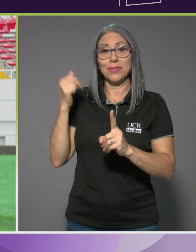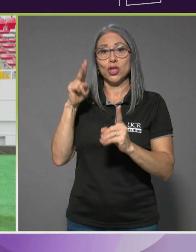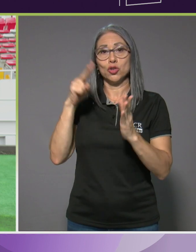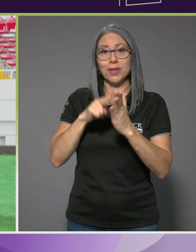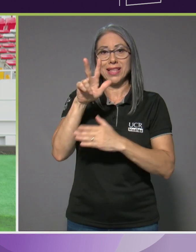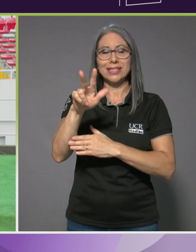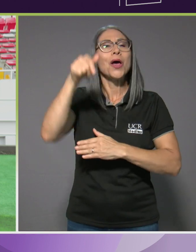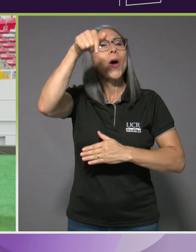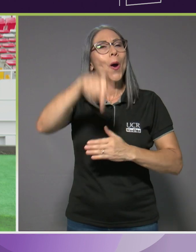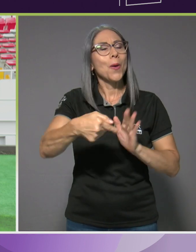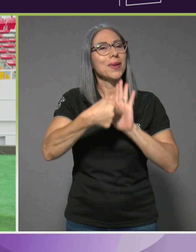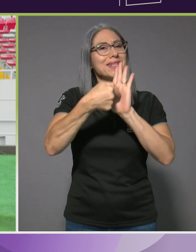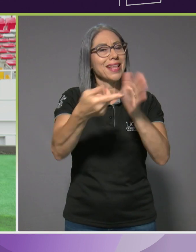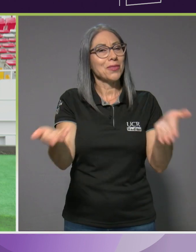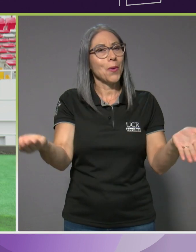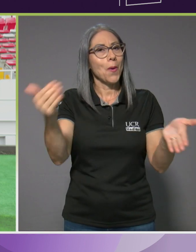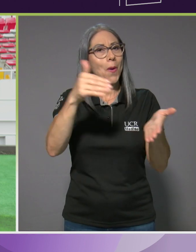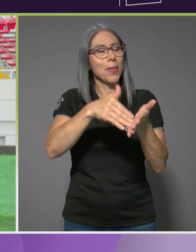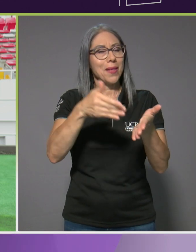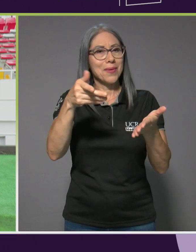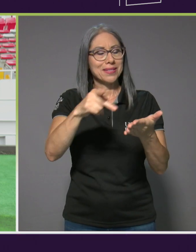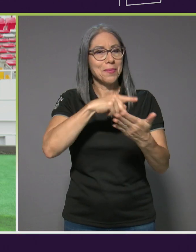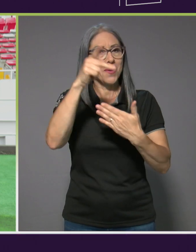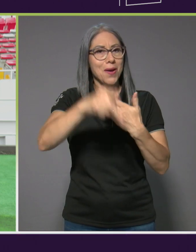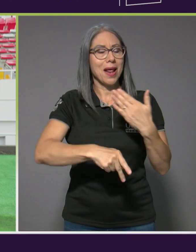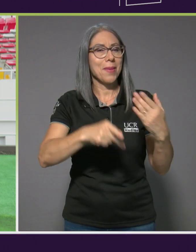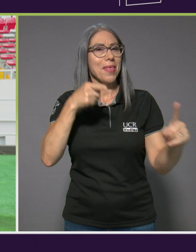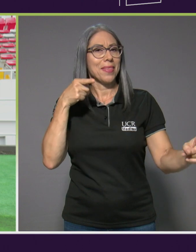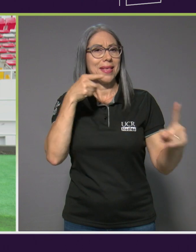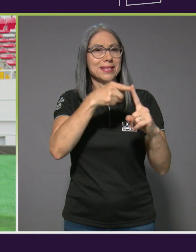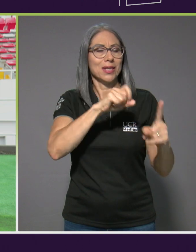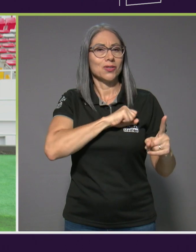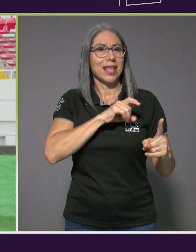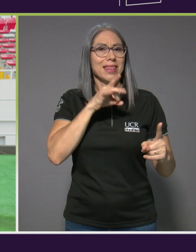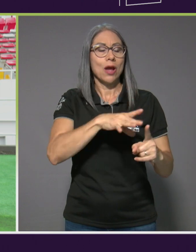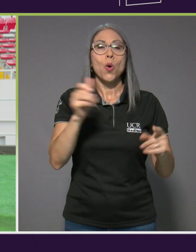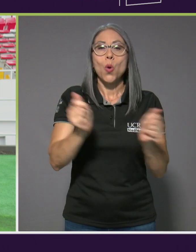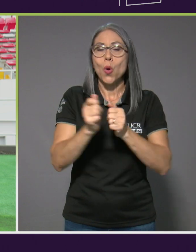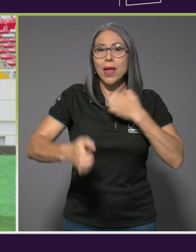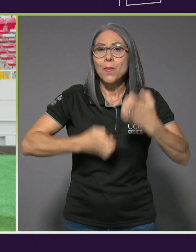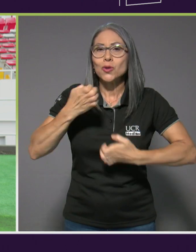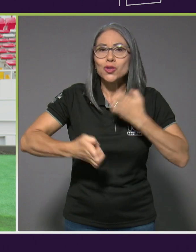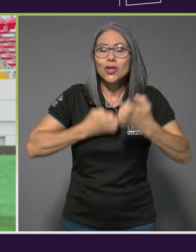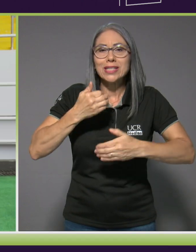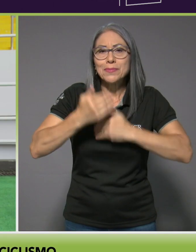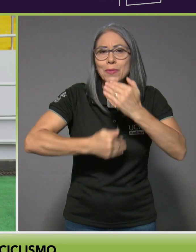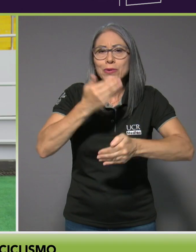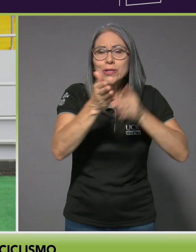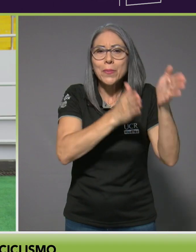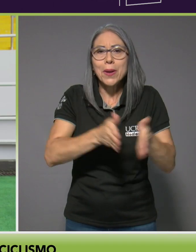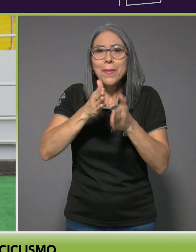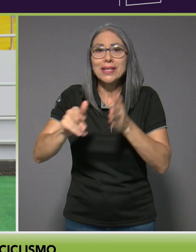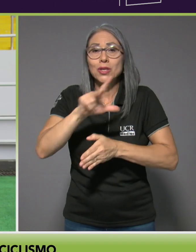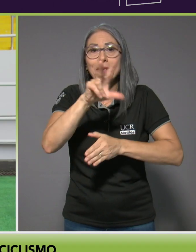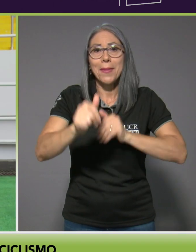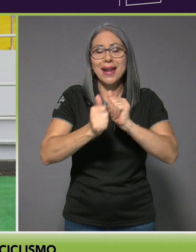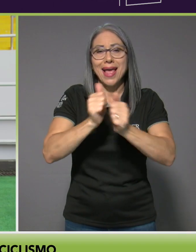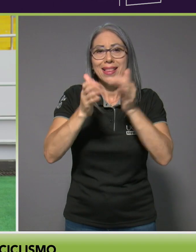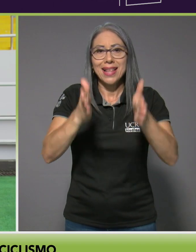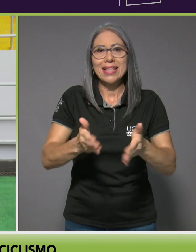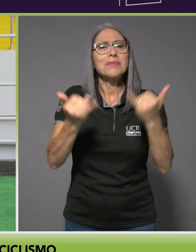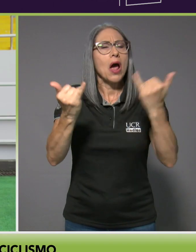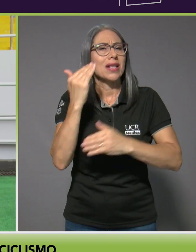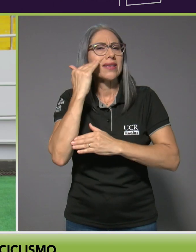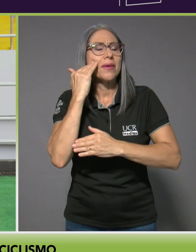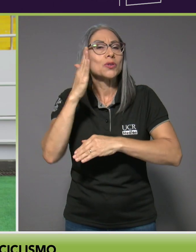capítulo de la serie Destino Santiago, con todas las emociones de los procesos de preparación de nuestros paratletas. Ahora sabremos sobre